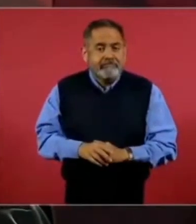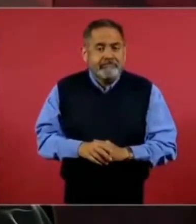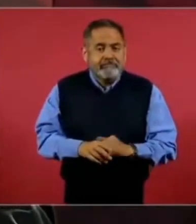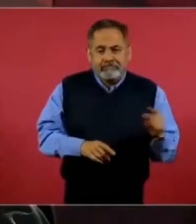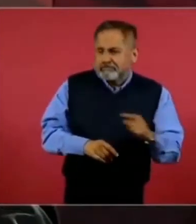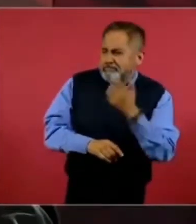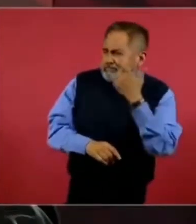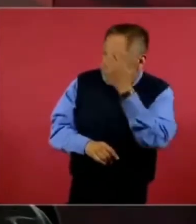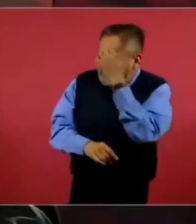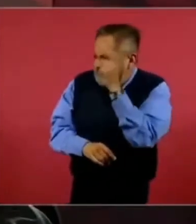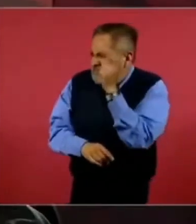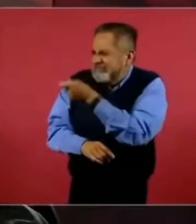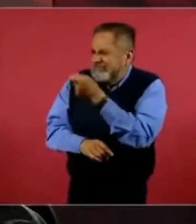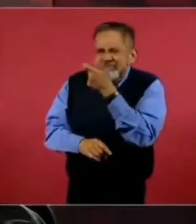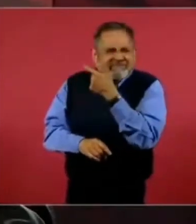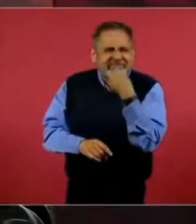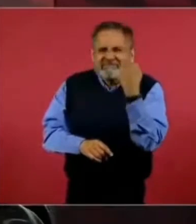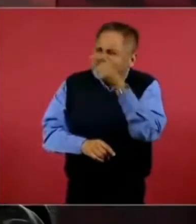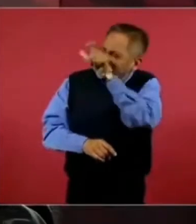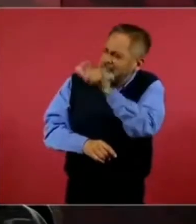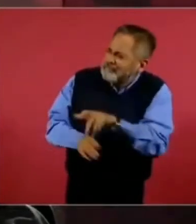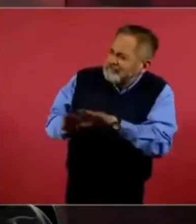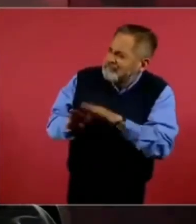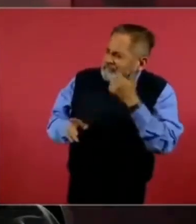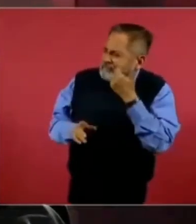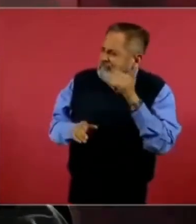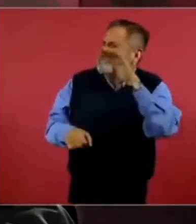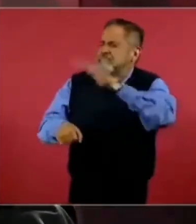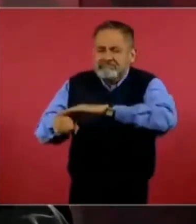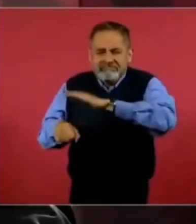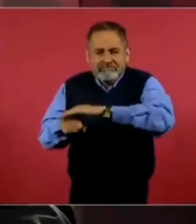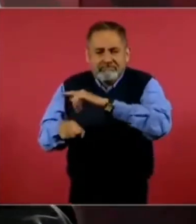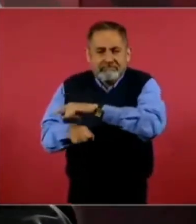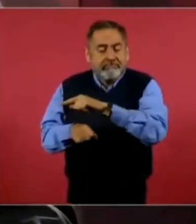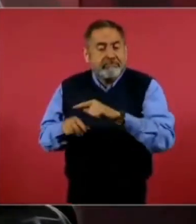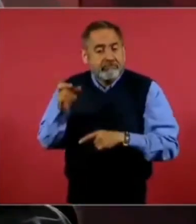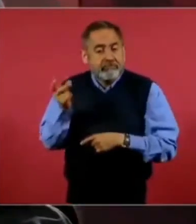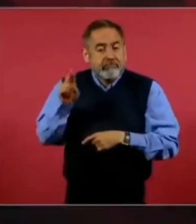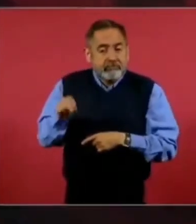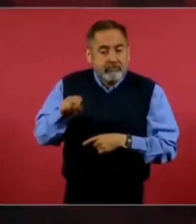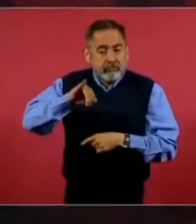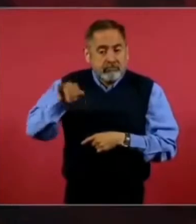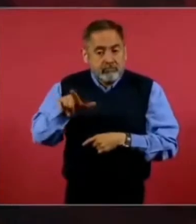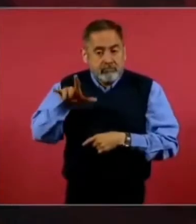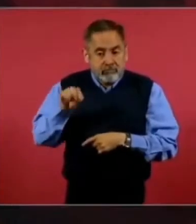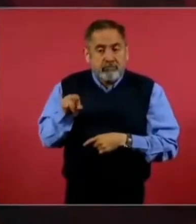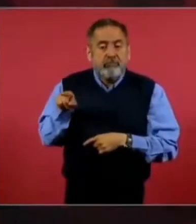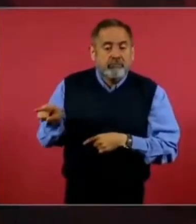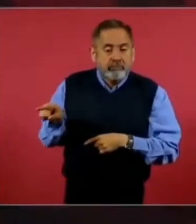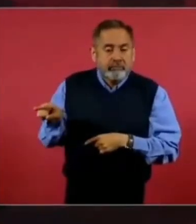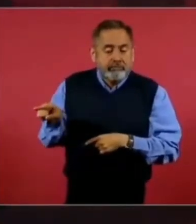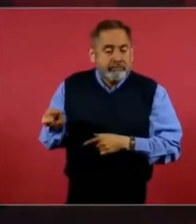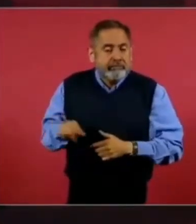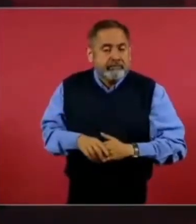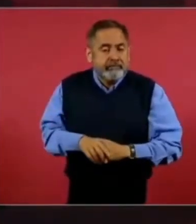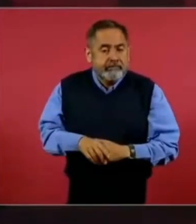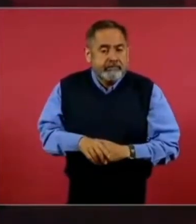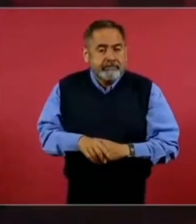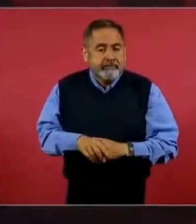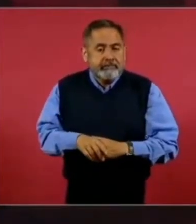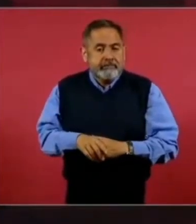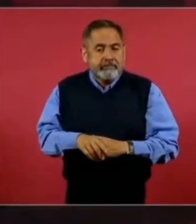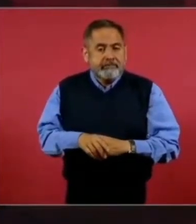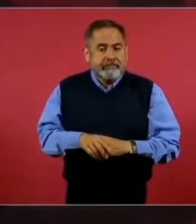Zambada. Le llamaba la atención a don Julio,